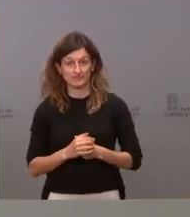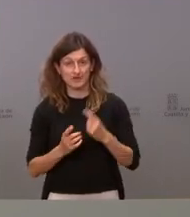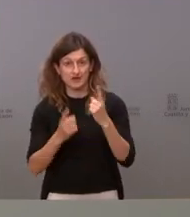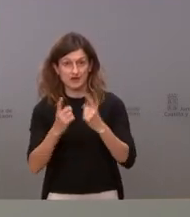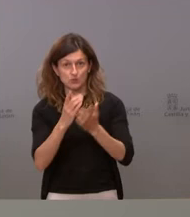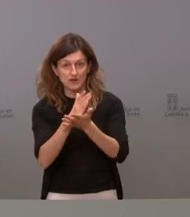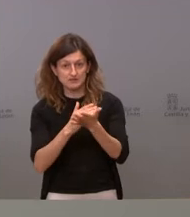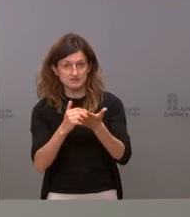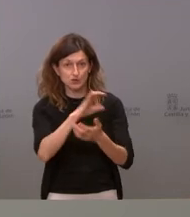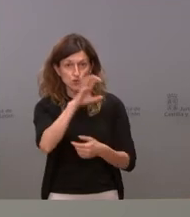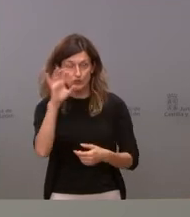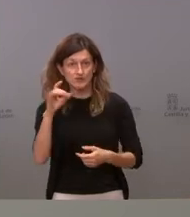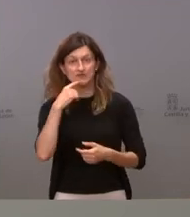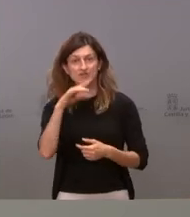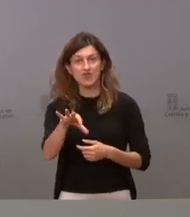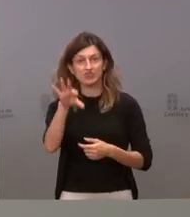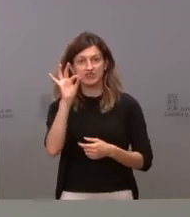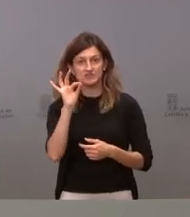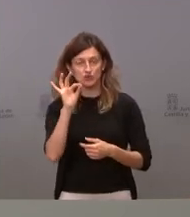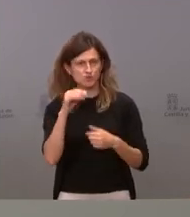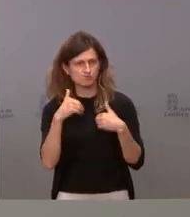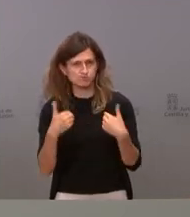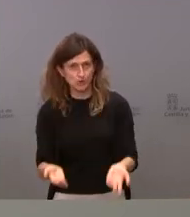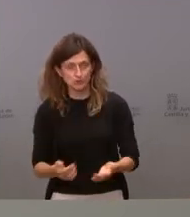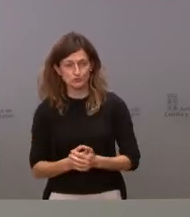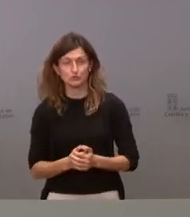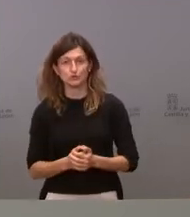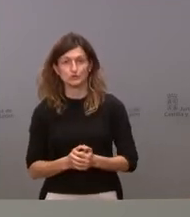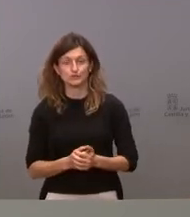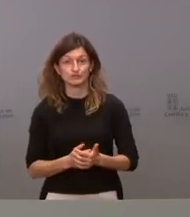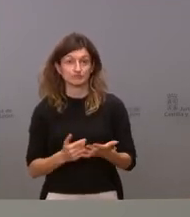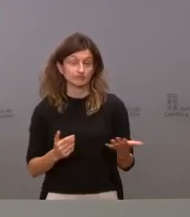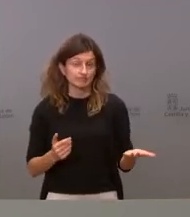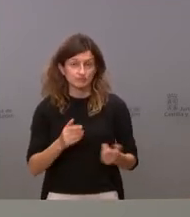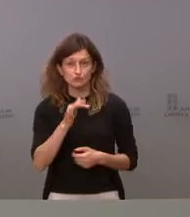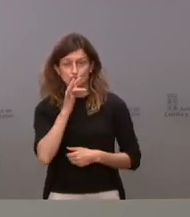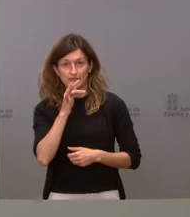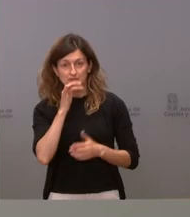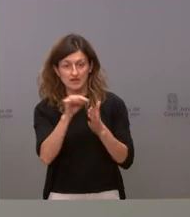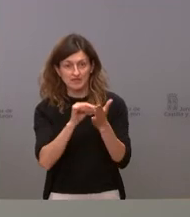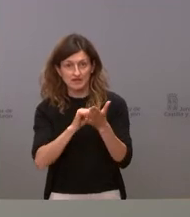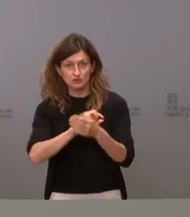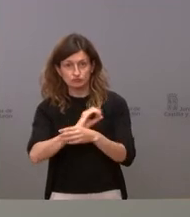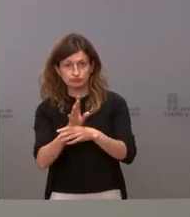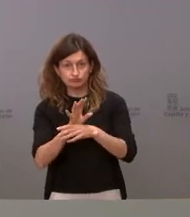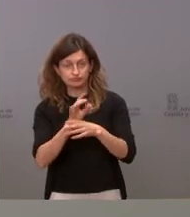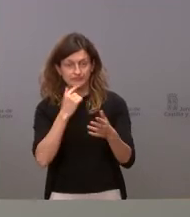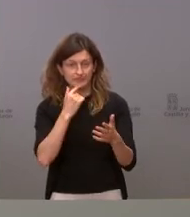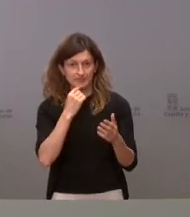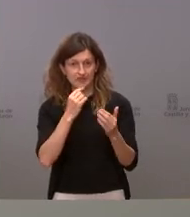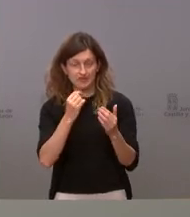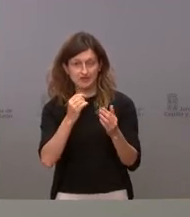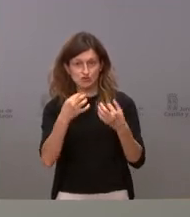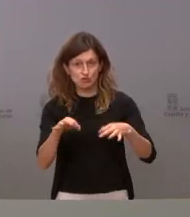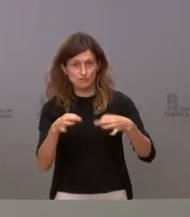consideraron que esta decisión era algo precoz porque todavía los datos epidemiológicos no nos intúan en